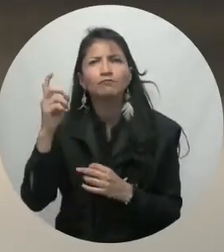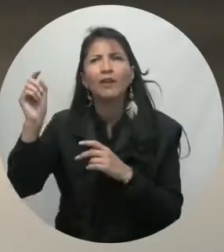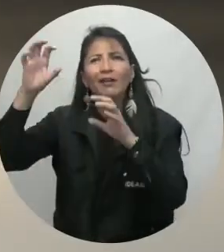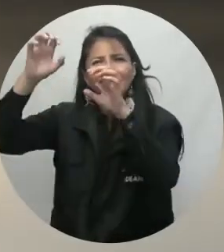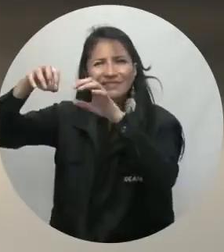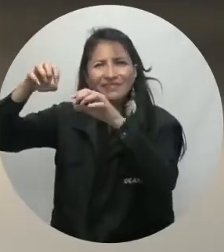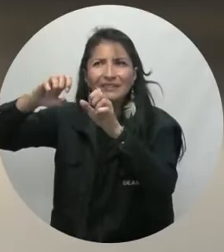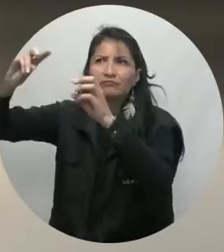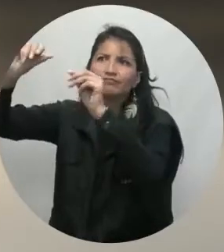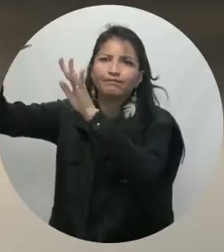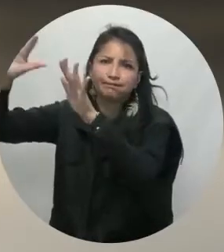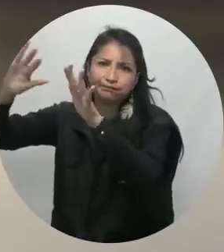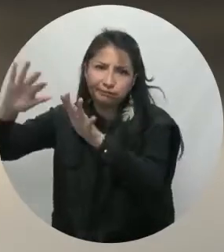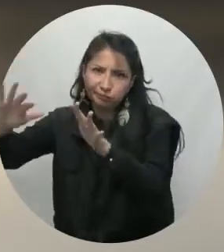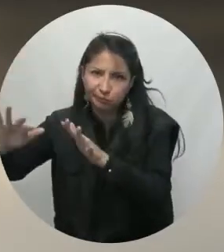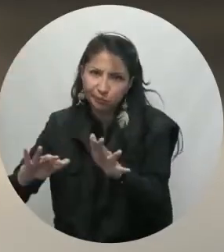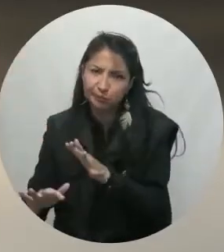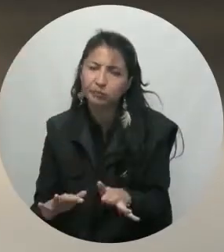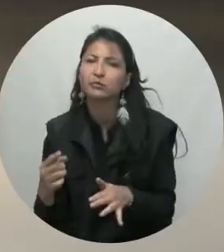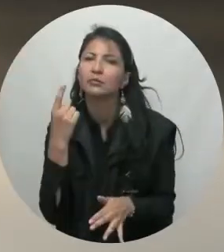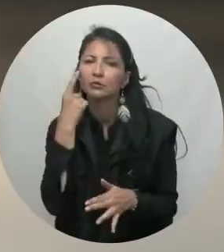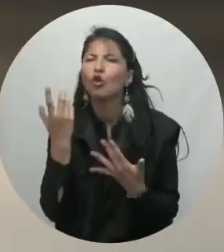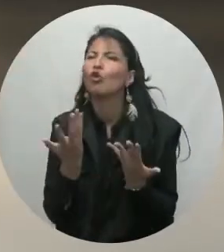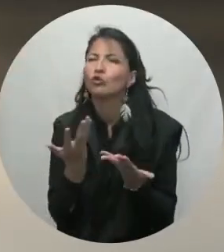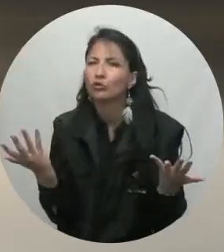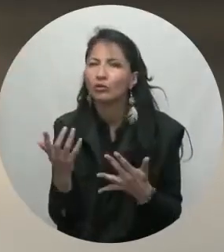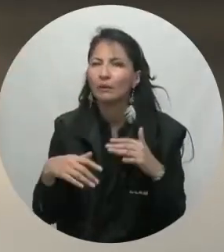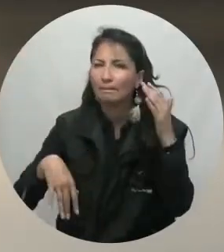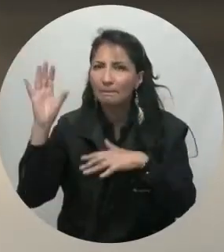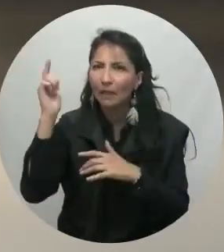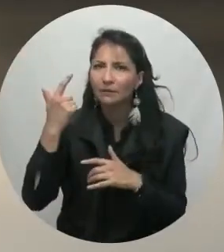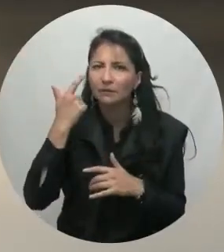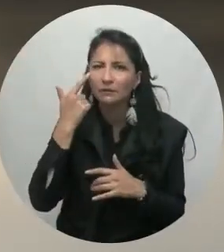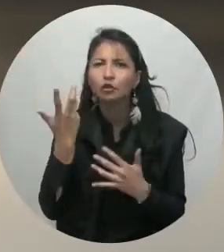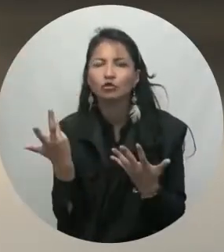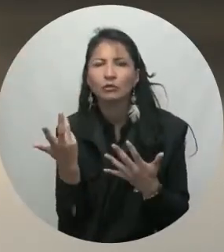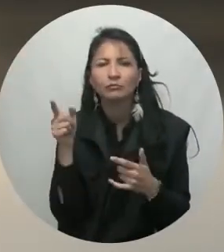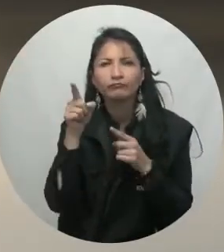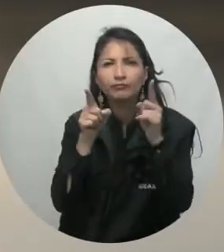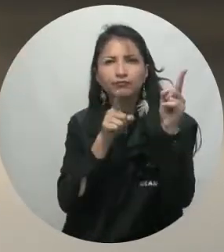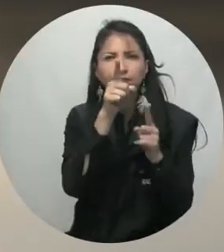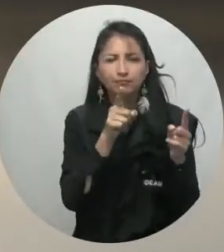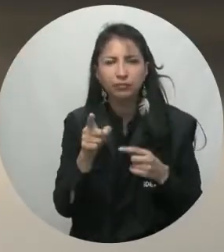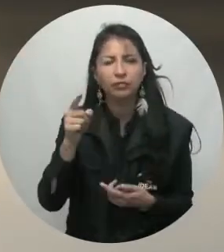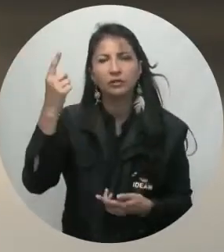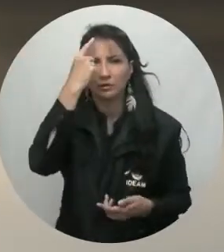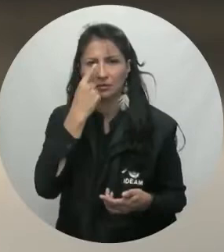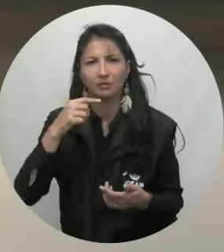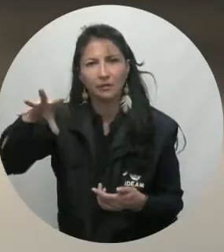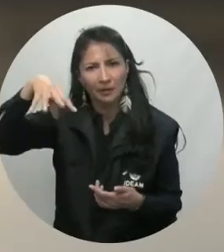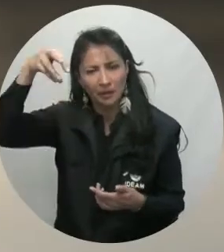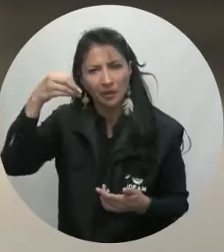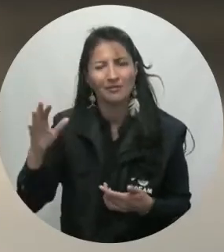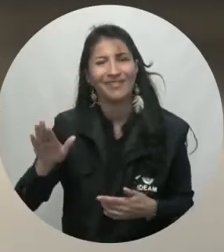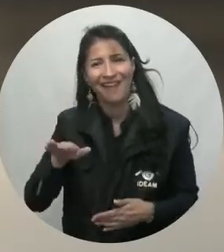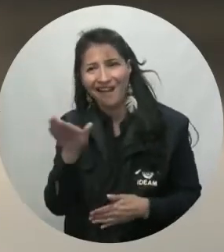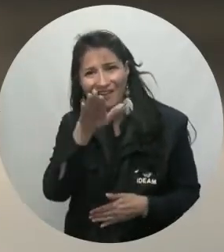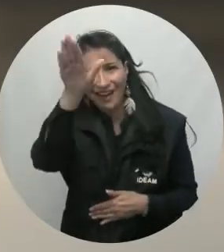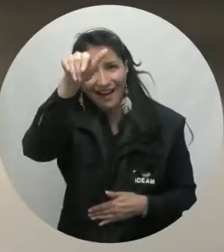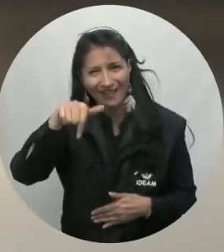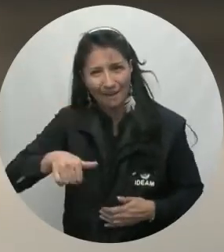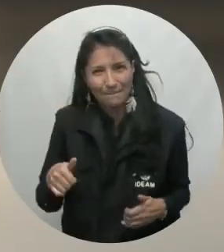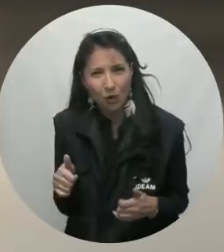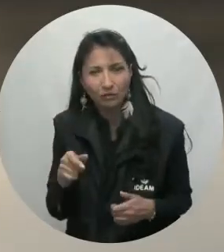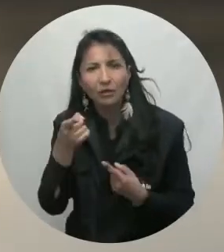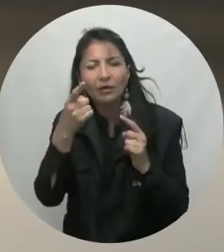moderada de deslizamientos de tierra, detonados por lluvias en sectores inestables o de alta pendiente, localizados en Santa Marta Magdalena, la